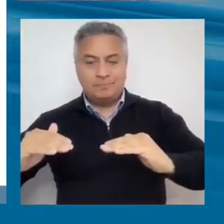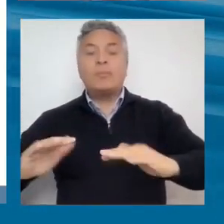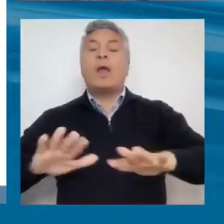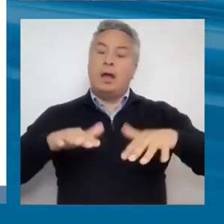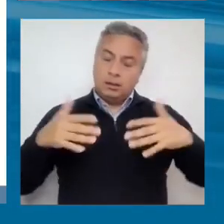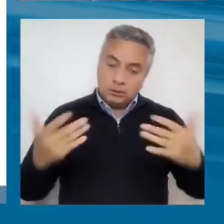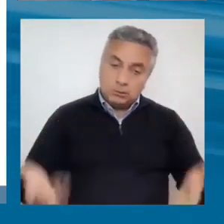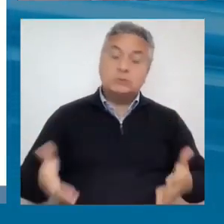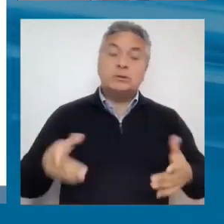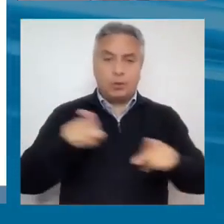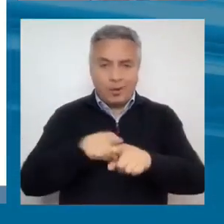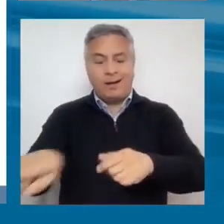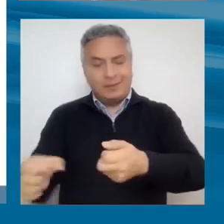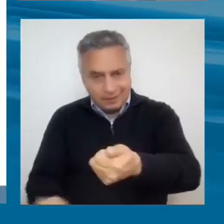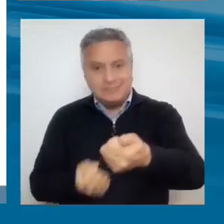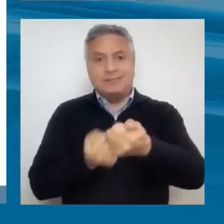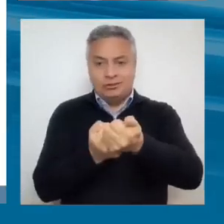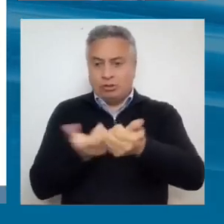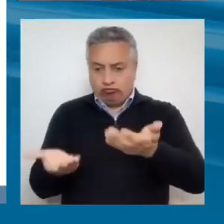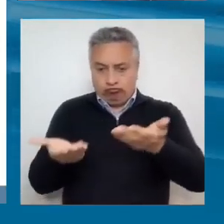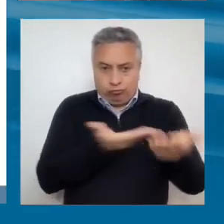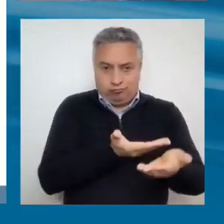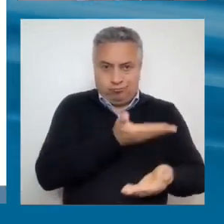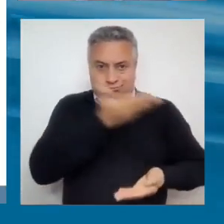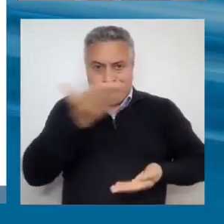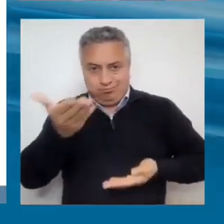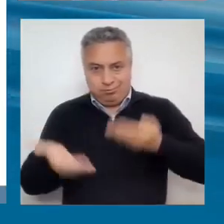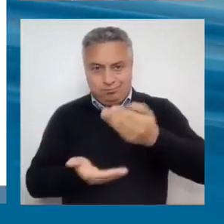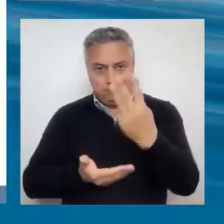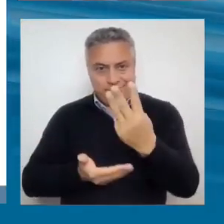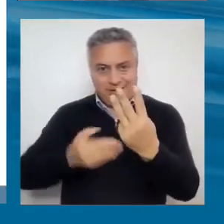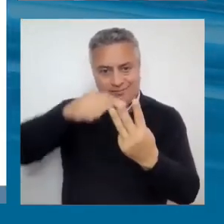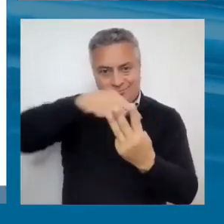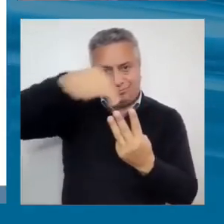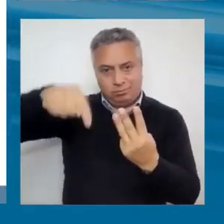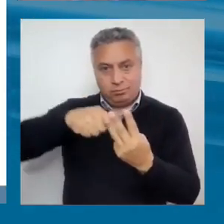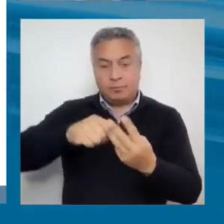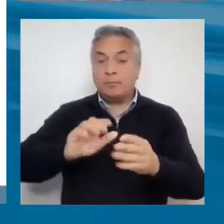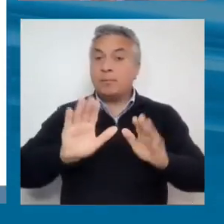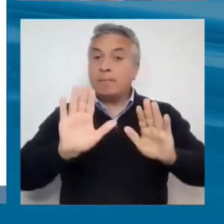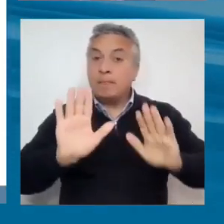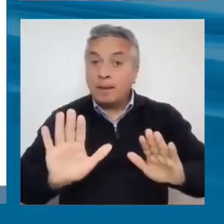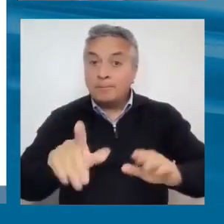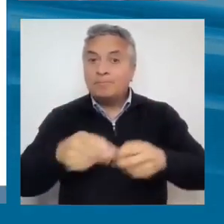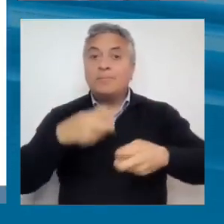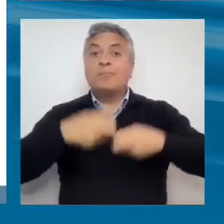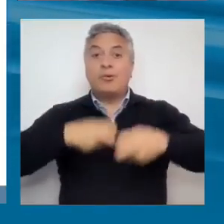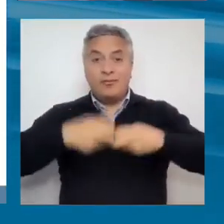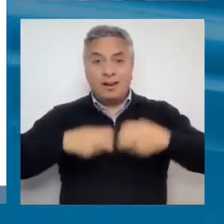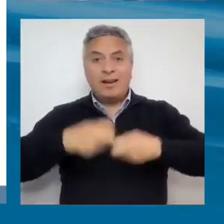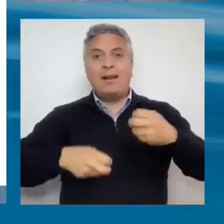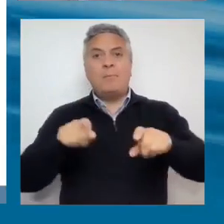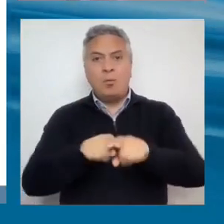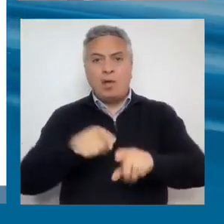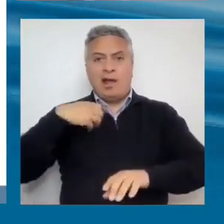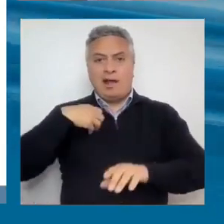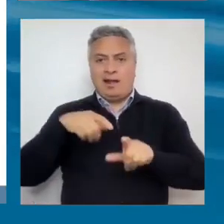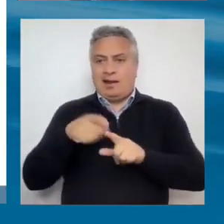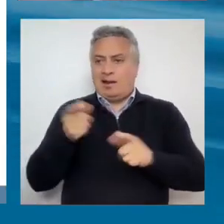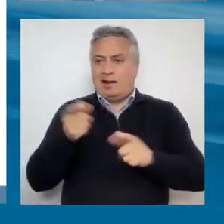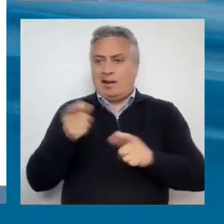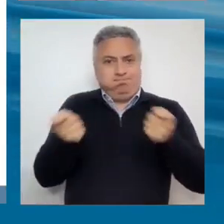refuerzan mutuamente. Vamos a hablar un momento más sobre eso. Y una trampa de baja capacidad institucional y de gobernanza poco efectiva.